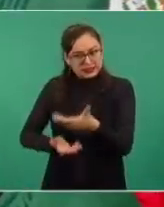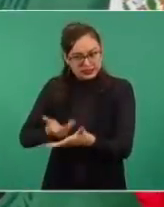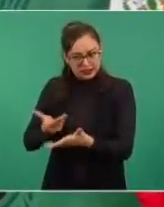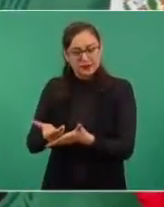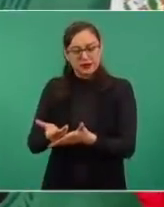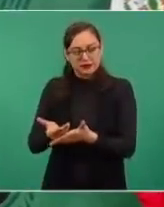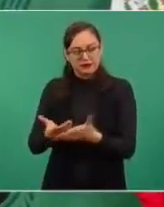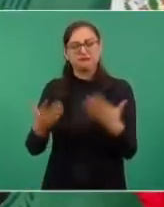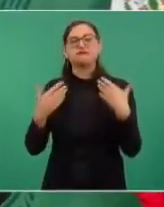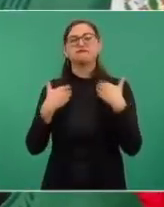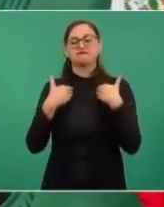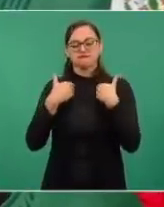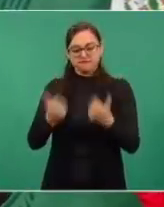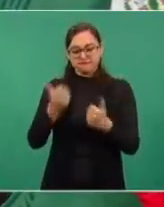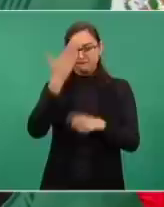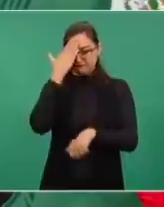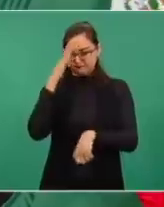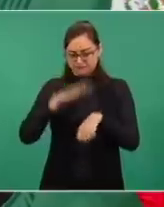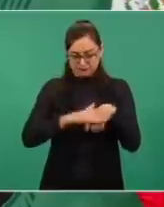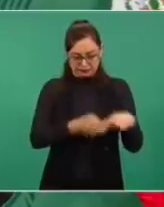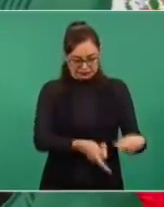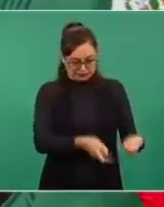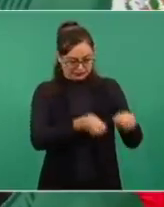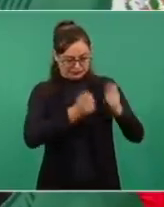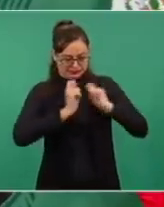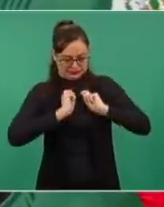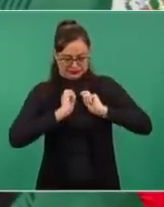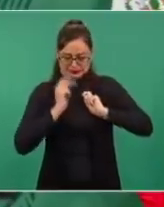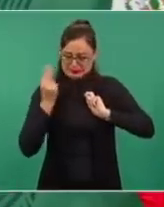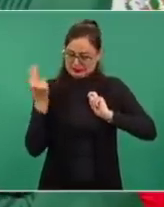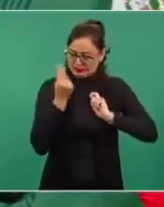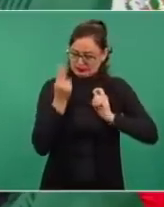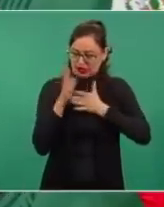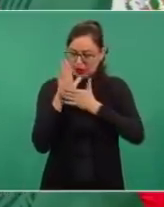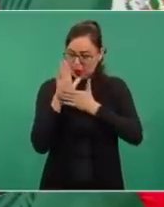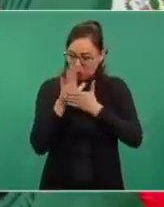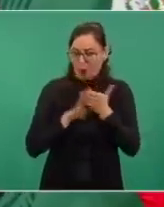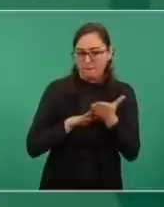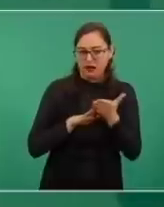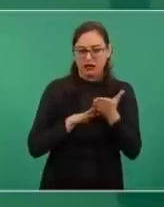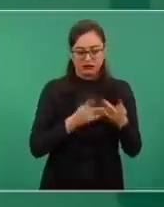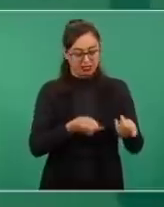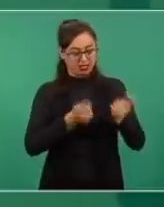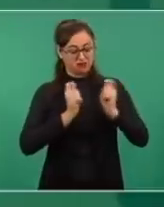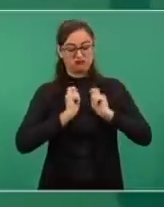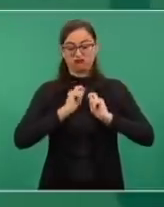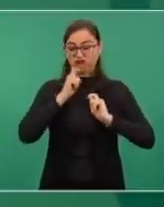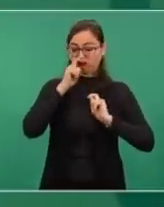Y entender también que el poder es humildad, no es prepotencia, no es fantochería,